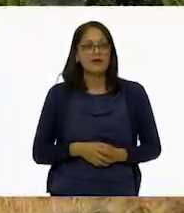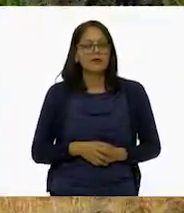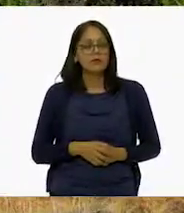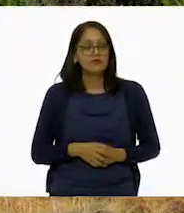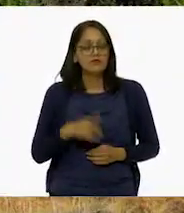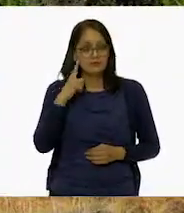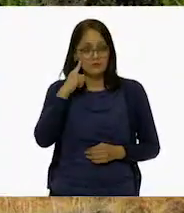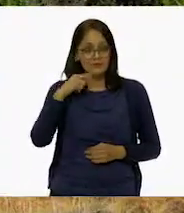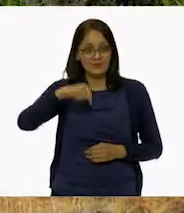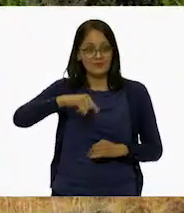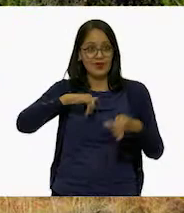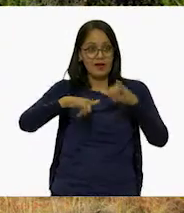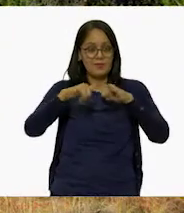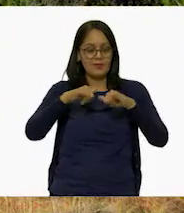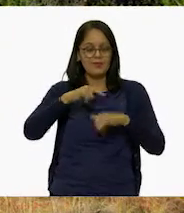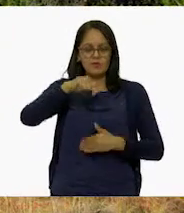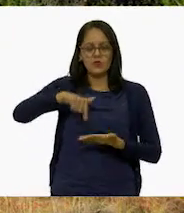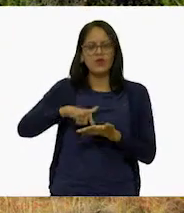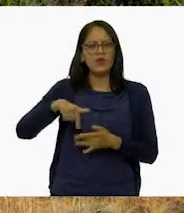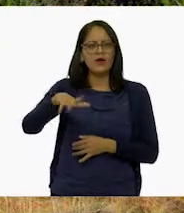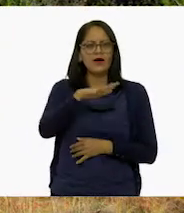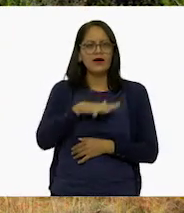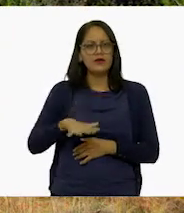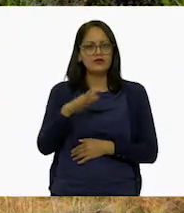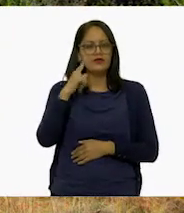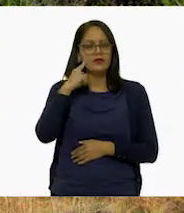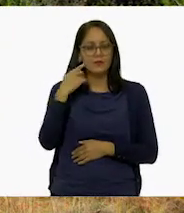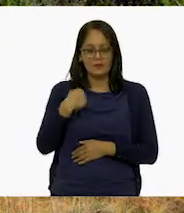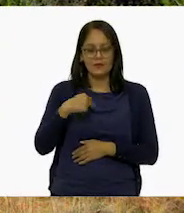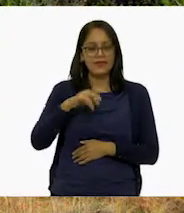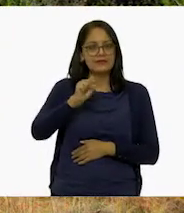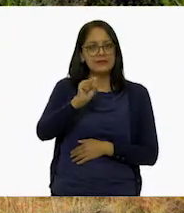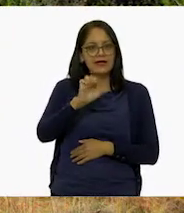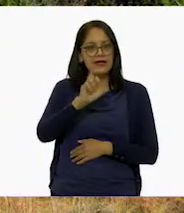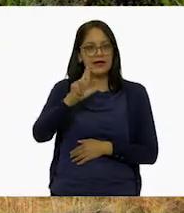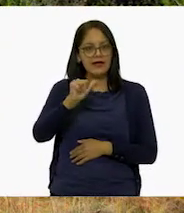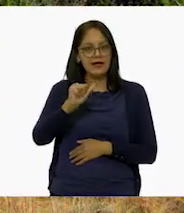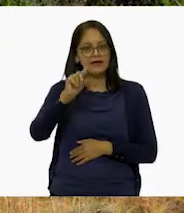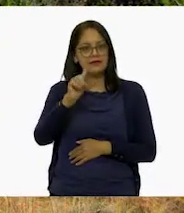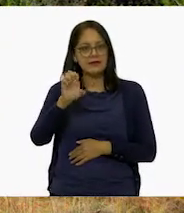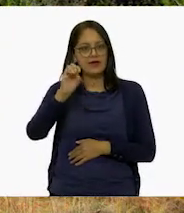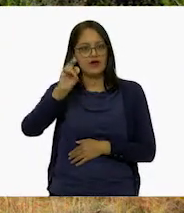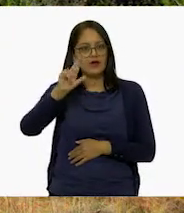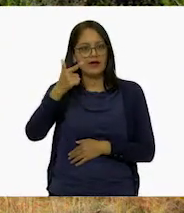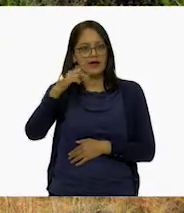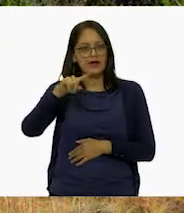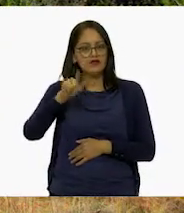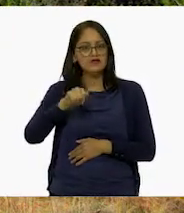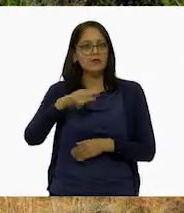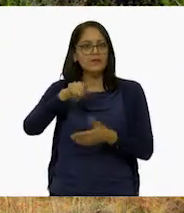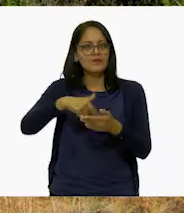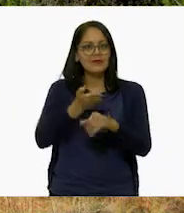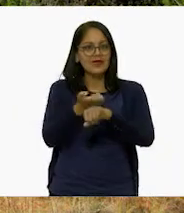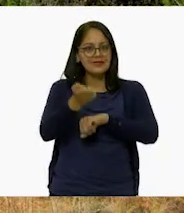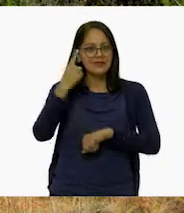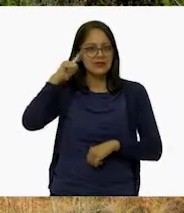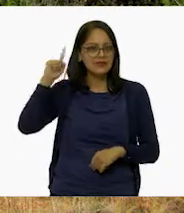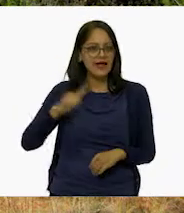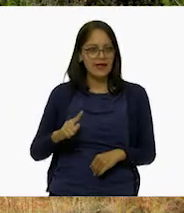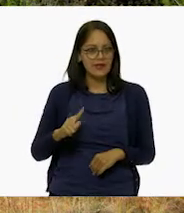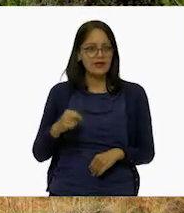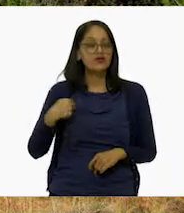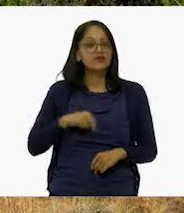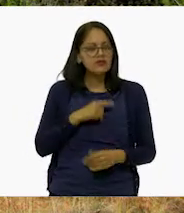Según el mapa, estamos en Sierra de Órganos, Zacatecas. Y por lo que observo, estamos a más